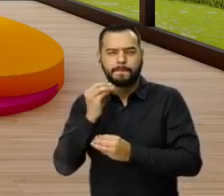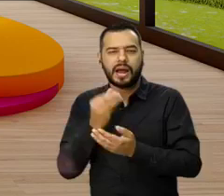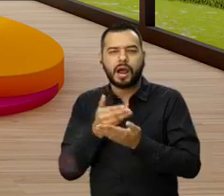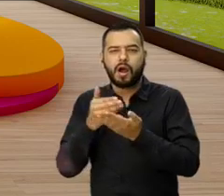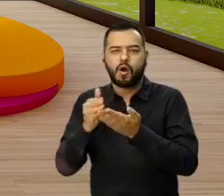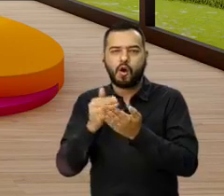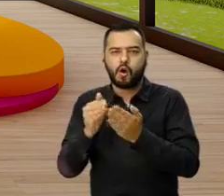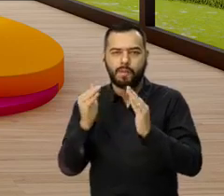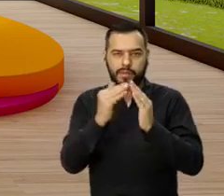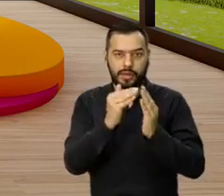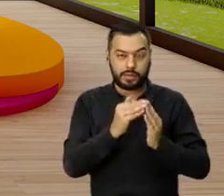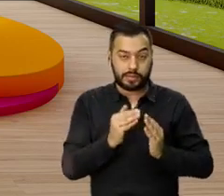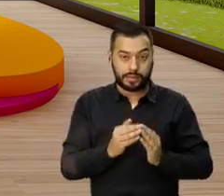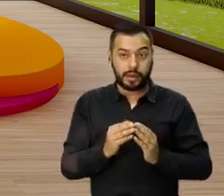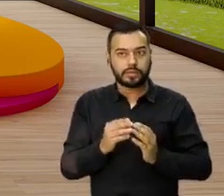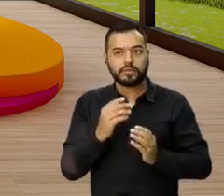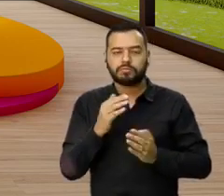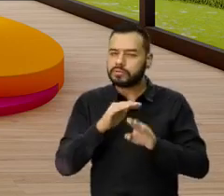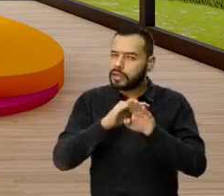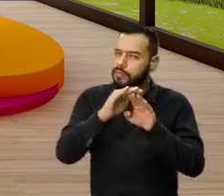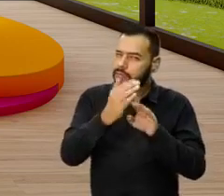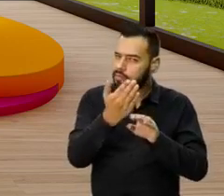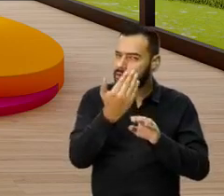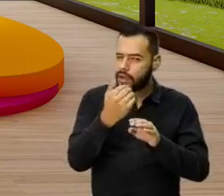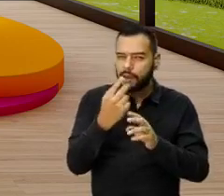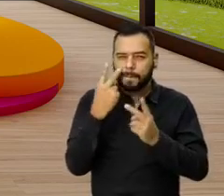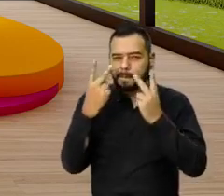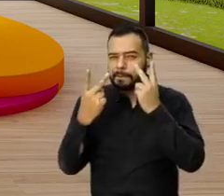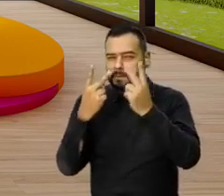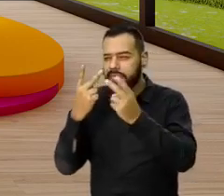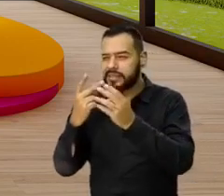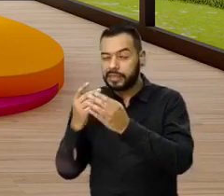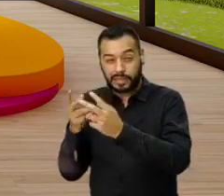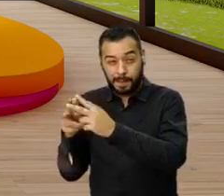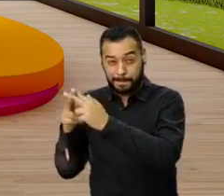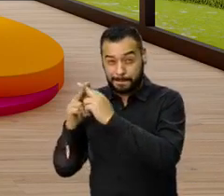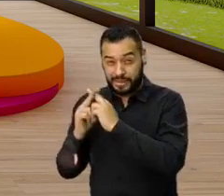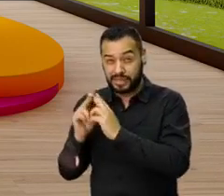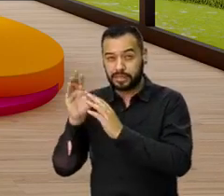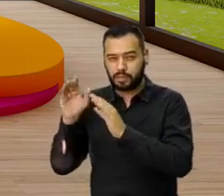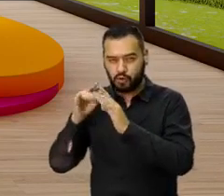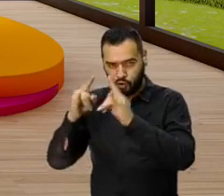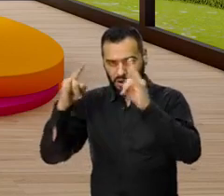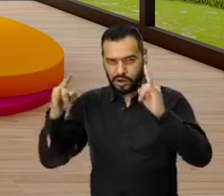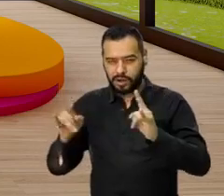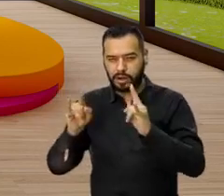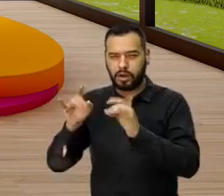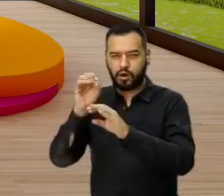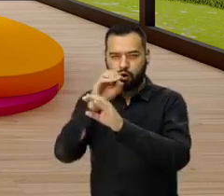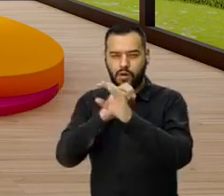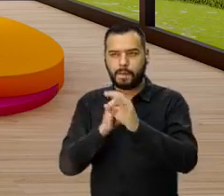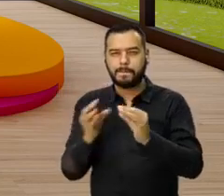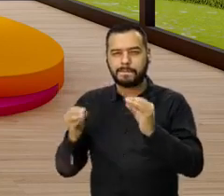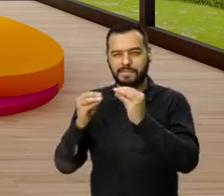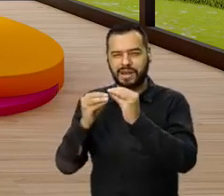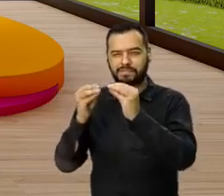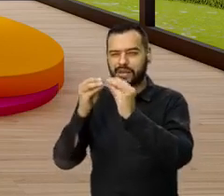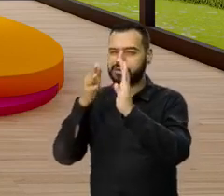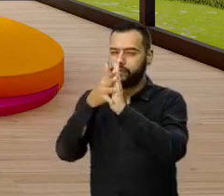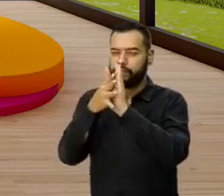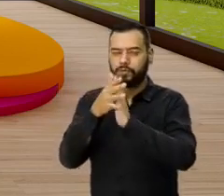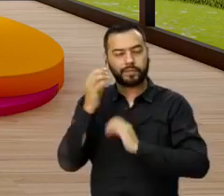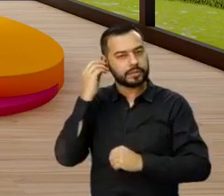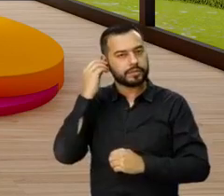de su vivienda. Así que los invitamos para que visiten nuestro stand de crédito de Compensar para que amplíen mucho más esta información.